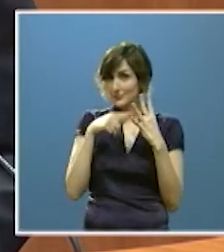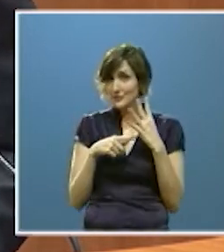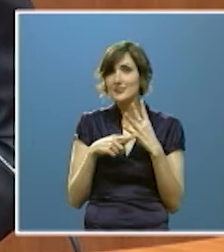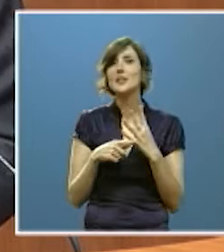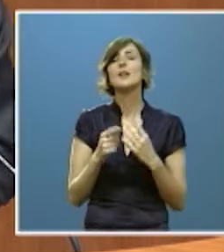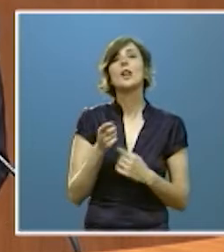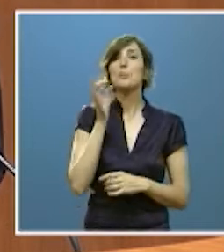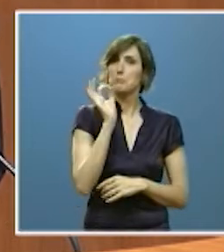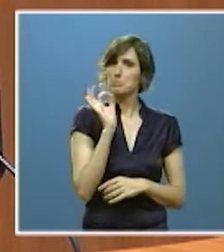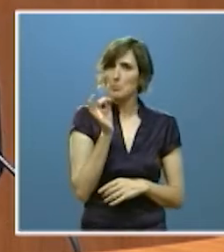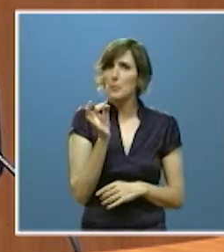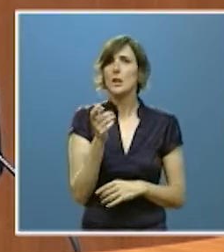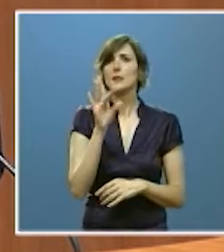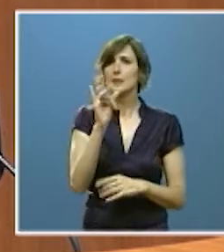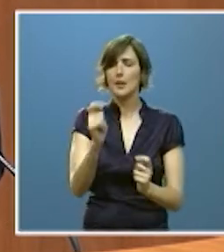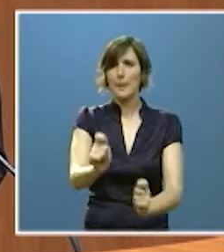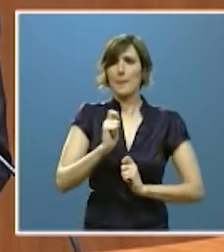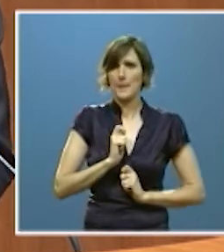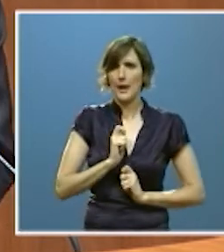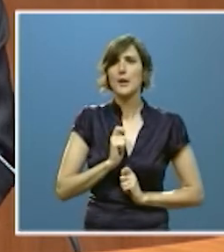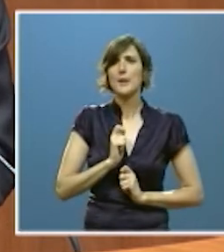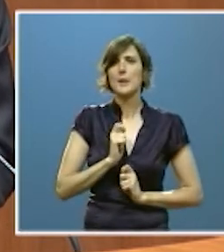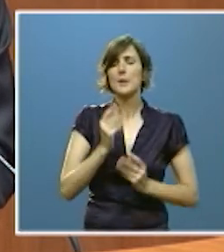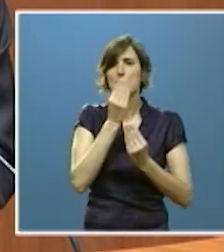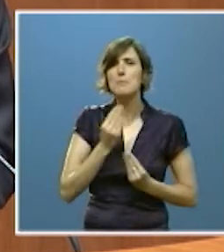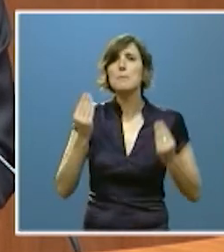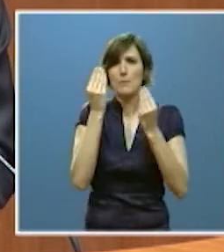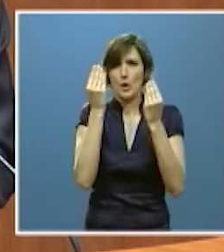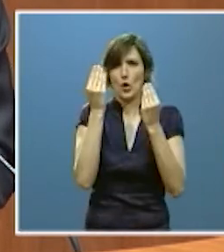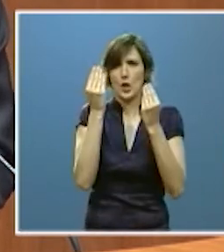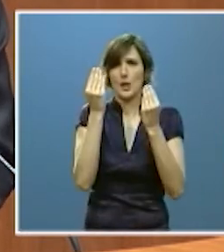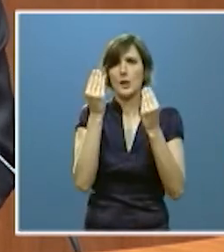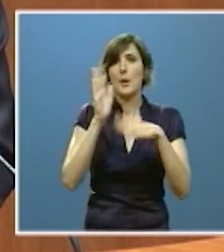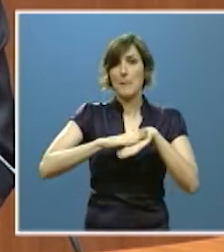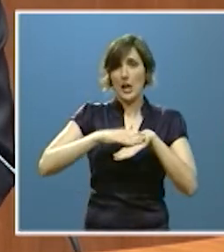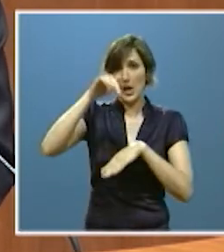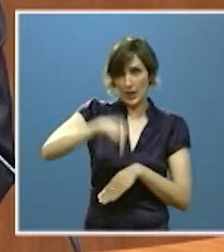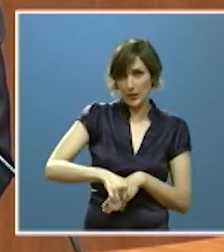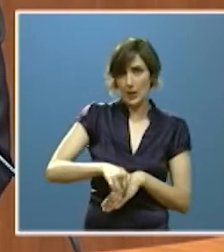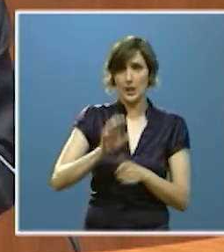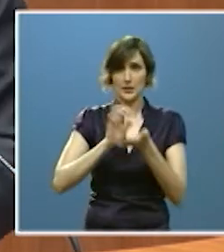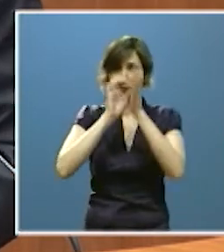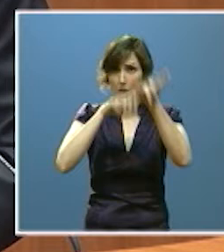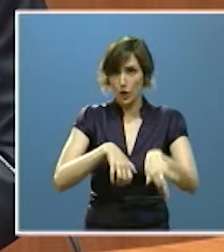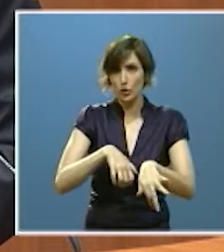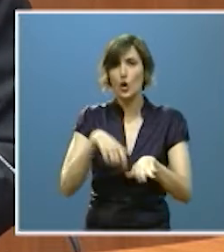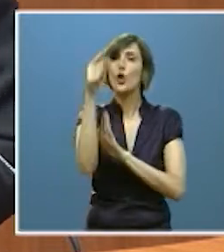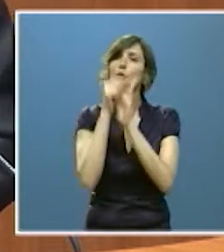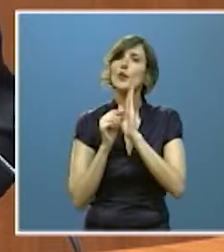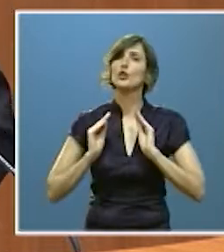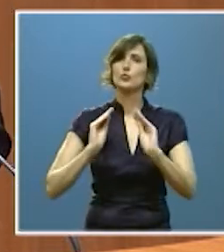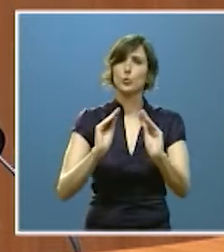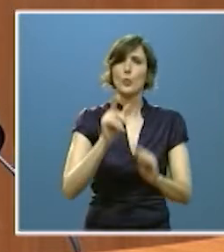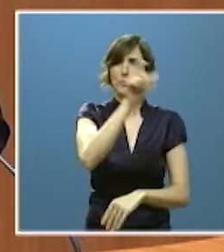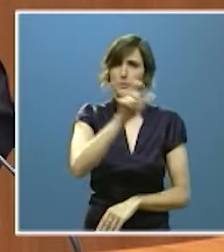que sí están sirviendo de forma efectiva para mejorar aquí en nuestra comunidad las condiciones de vida